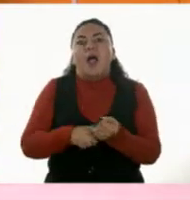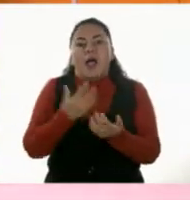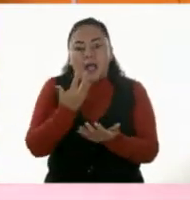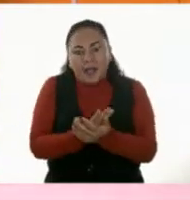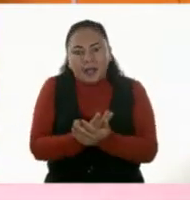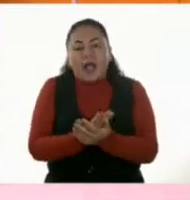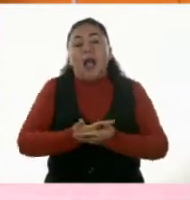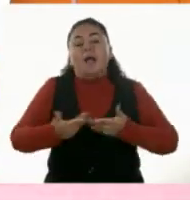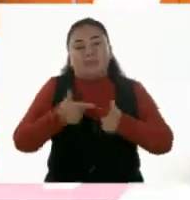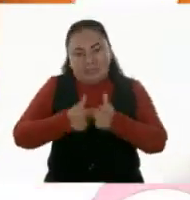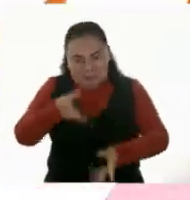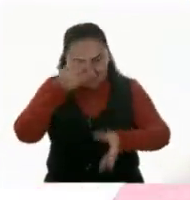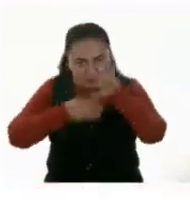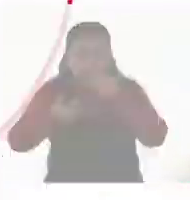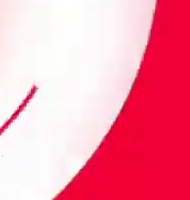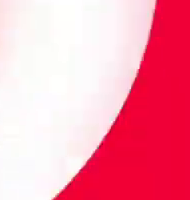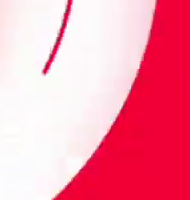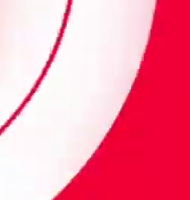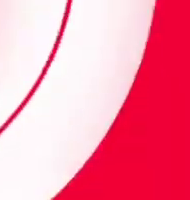aprendiendo. Pero ahora...